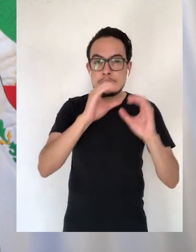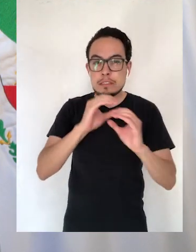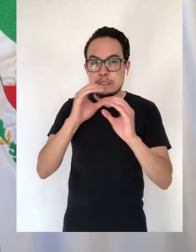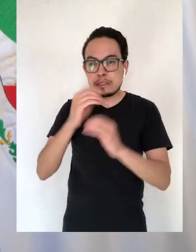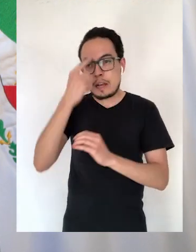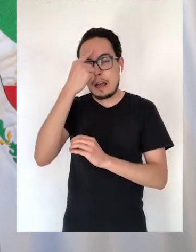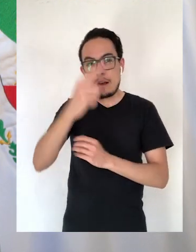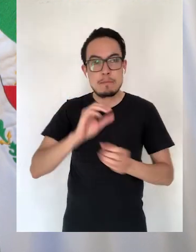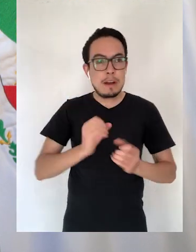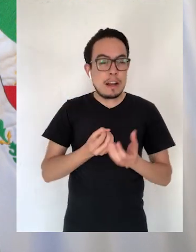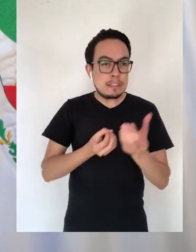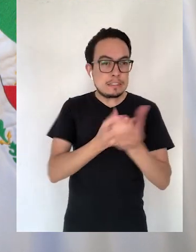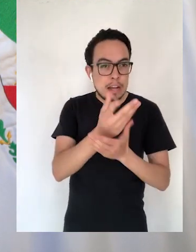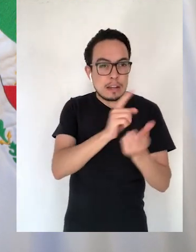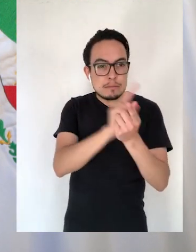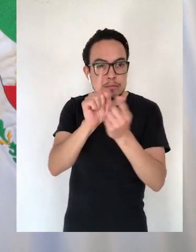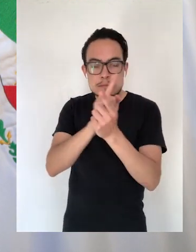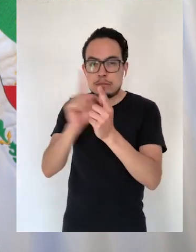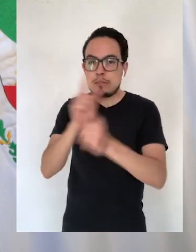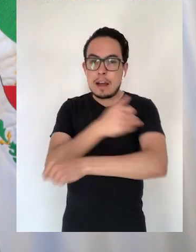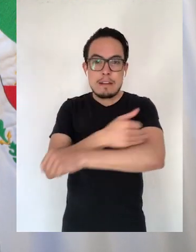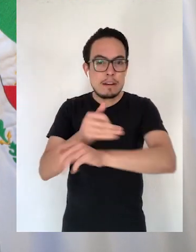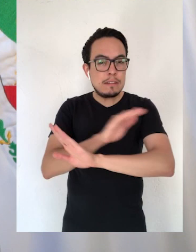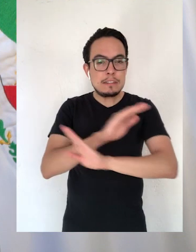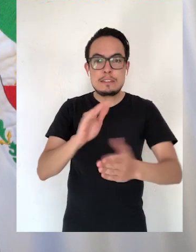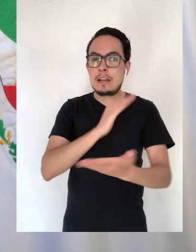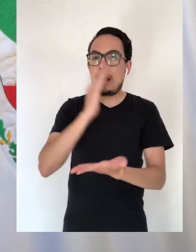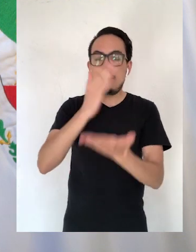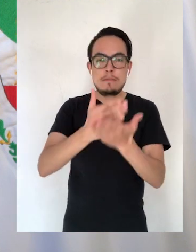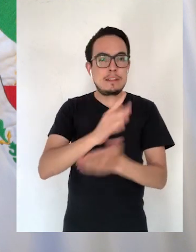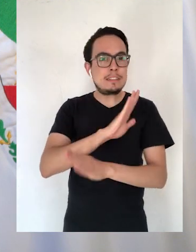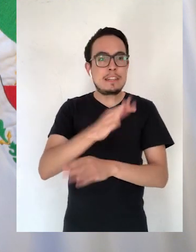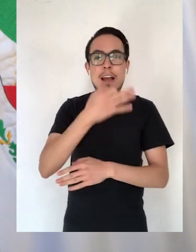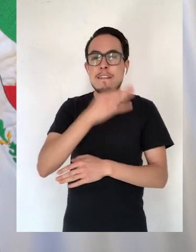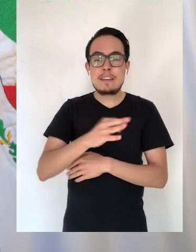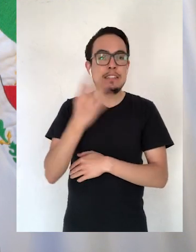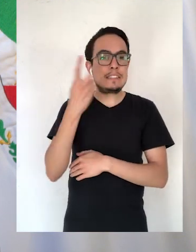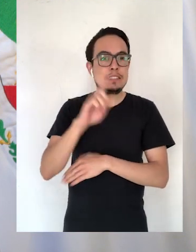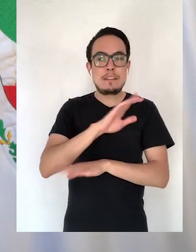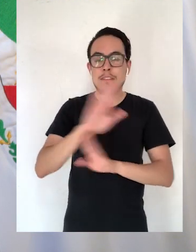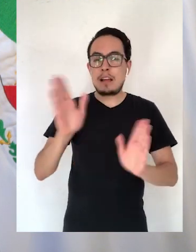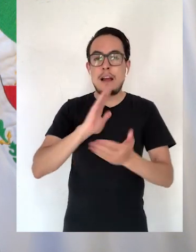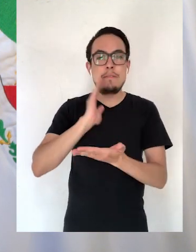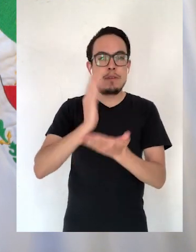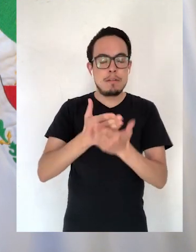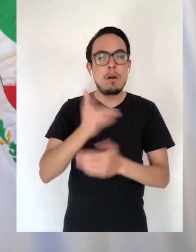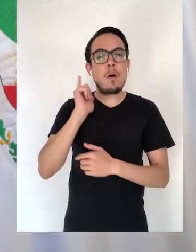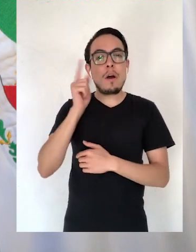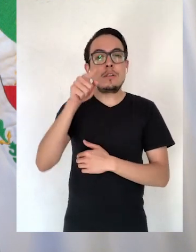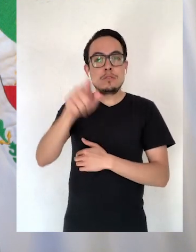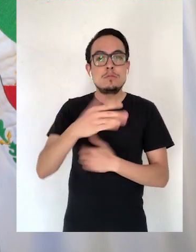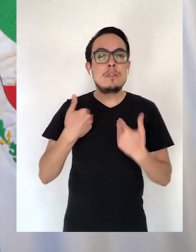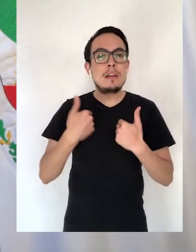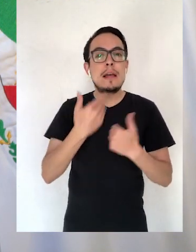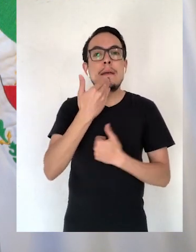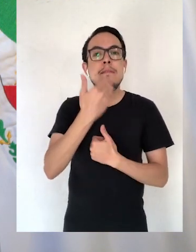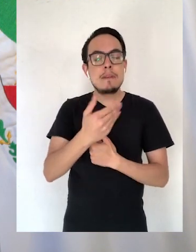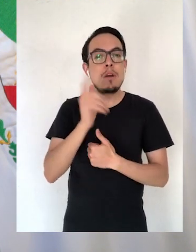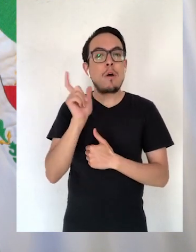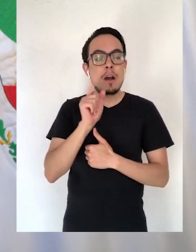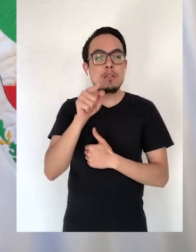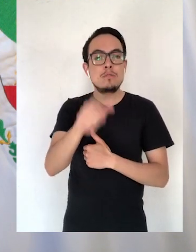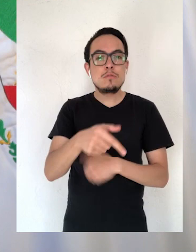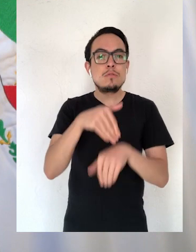retomar las medidas preventivas, de parar los encuentros con familiares y dar por concluidas las celebraciones de la época. Esperamos que lo